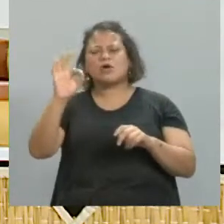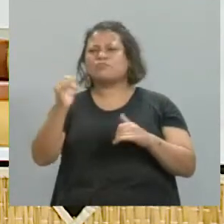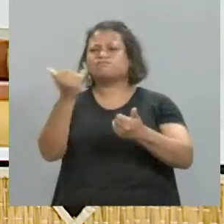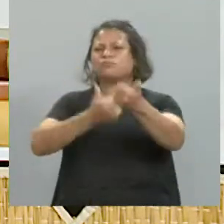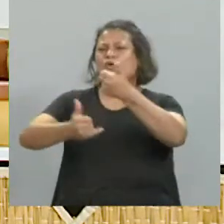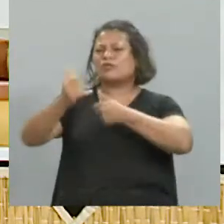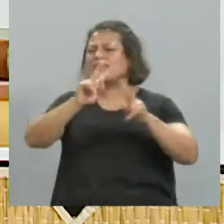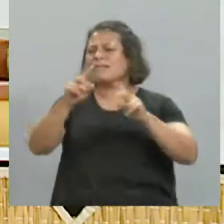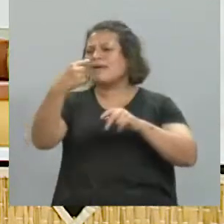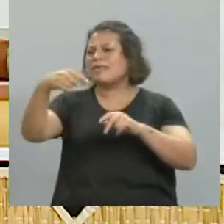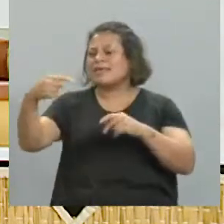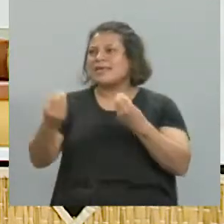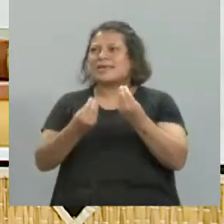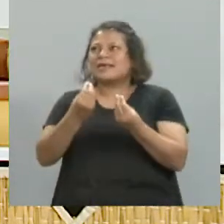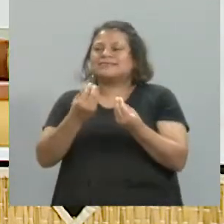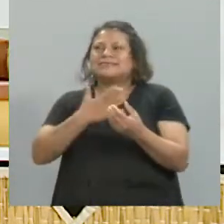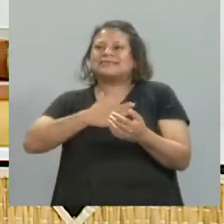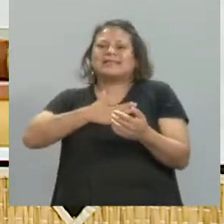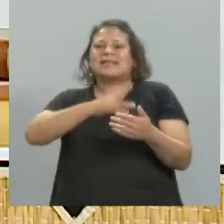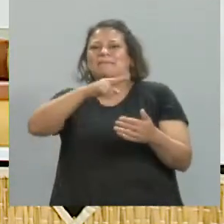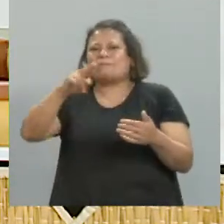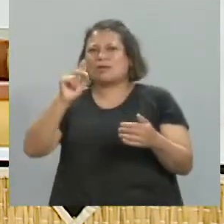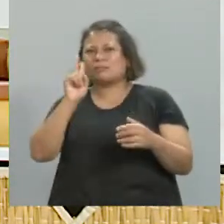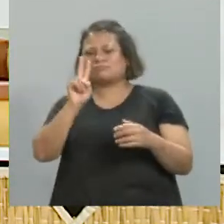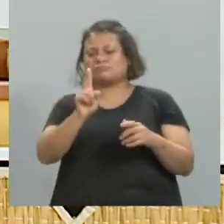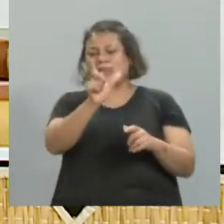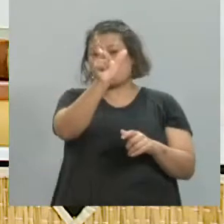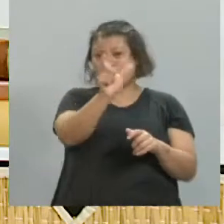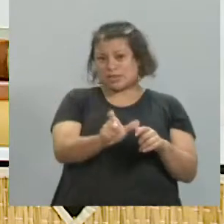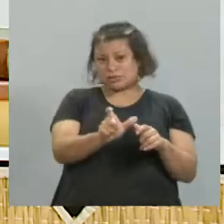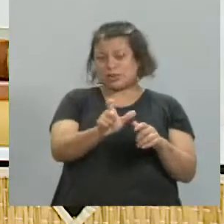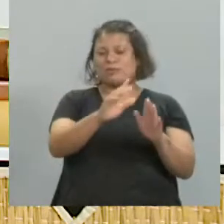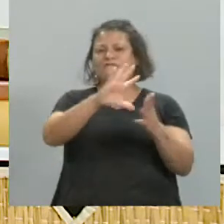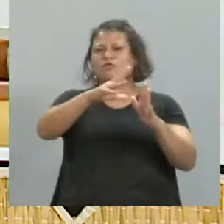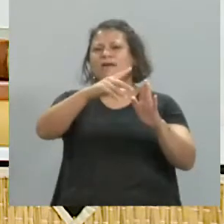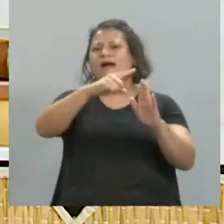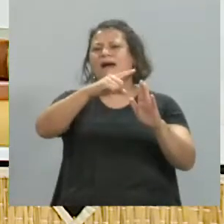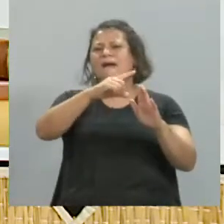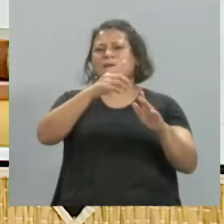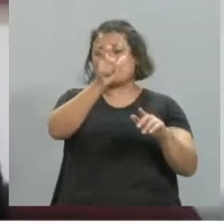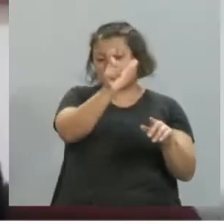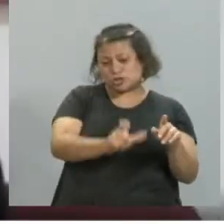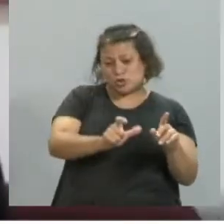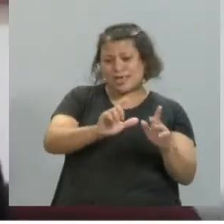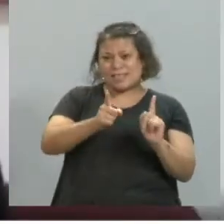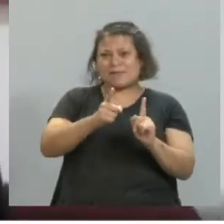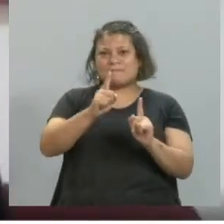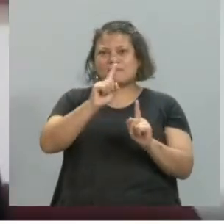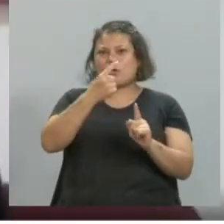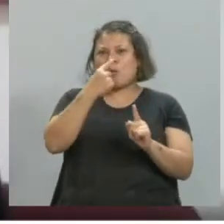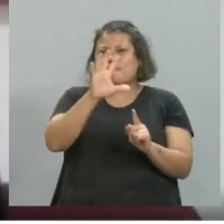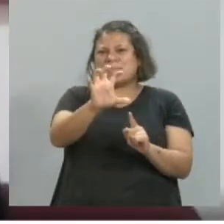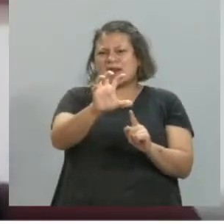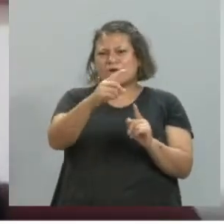y en qué te inspirás, porque acá vemos una persona, pero mitad persona, mitad perro. Con cabeza de perro.